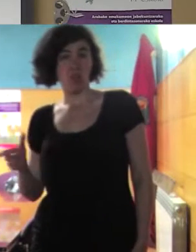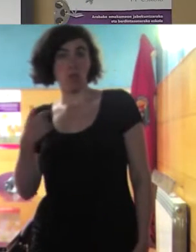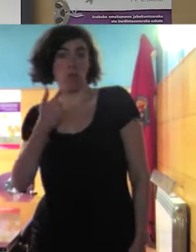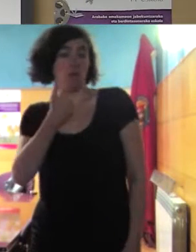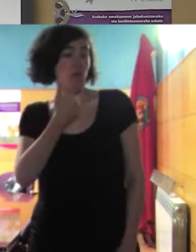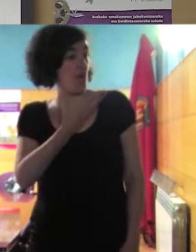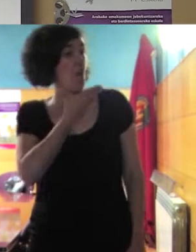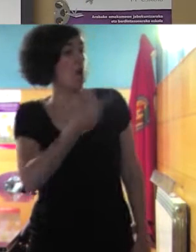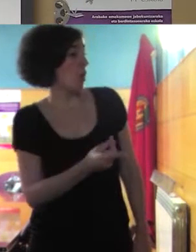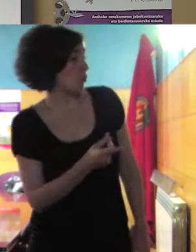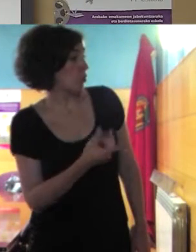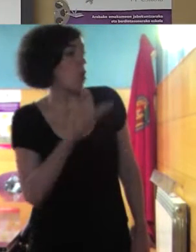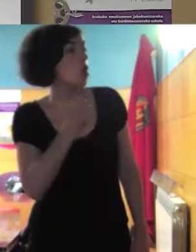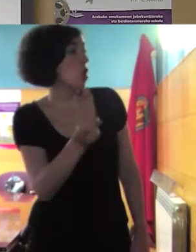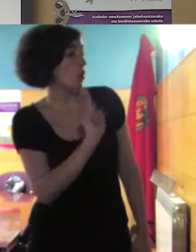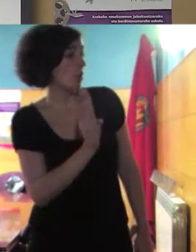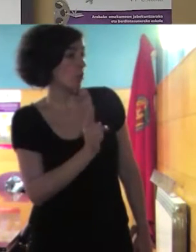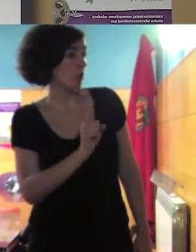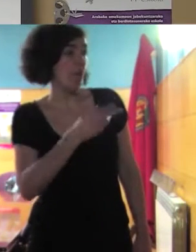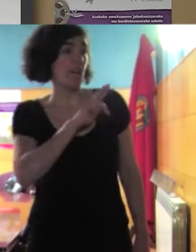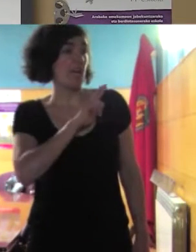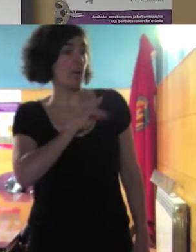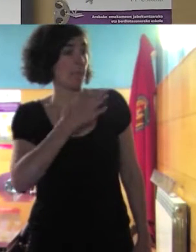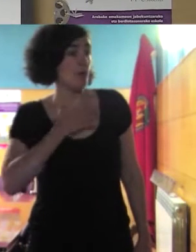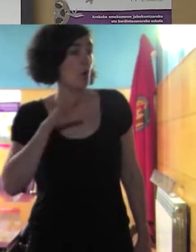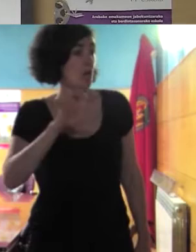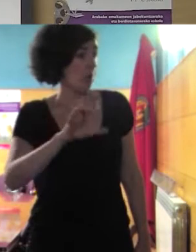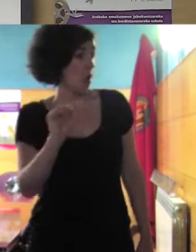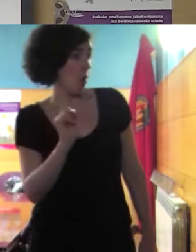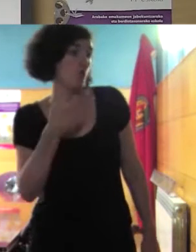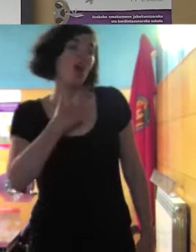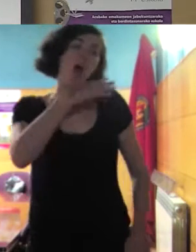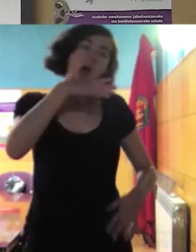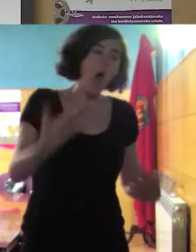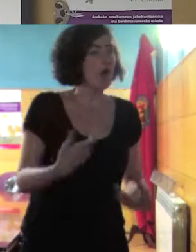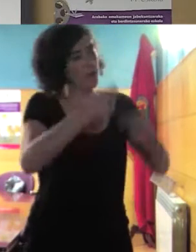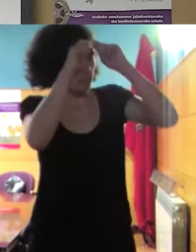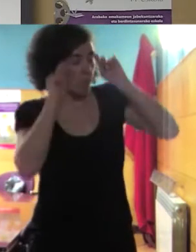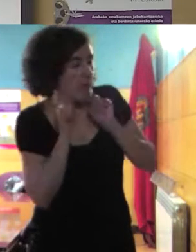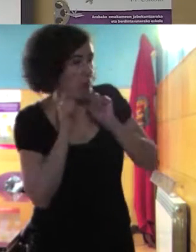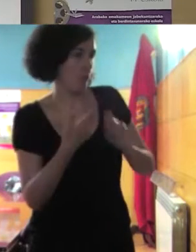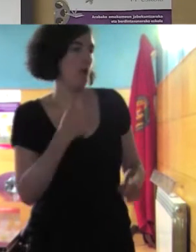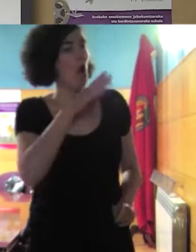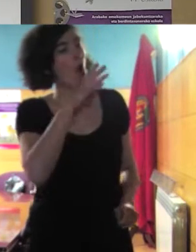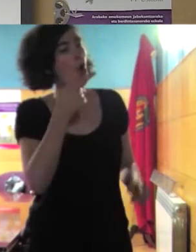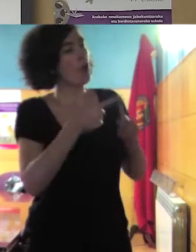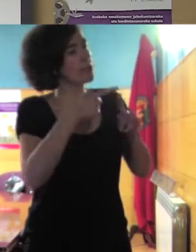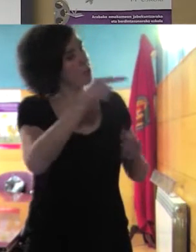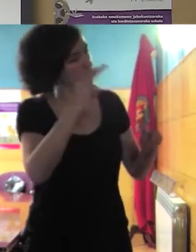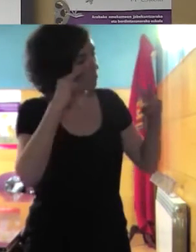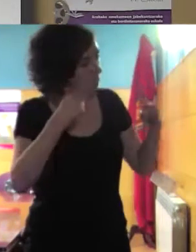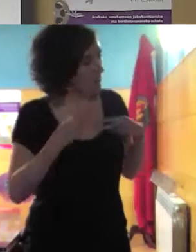soy que no te gusta mi origen no te gusta mi religión pues la voy a mostrar en todo momento y lo voy a llevar el pañuelo en todo momento